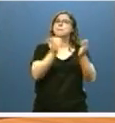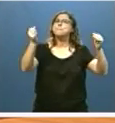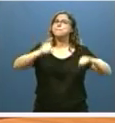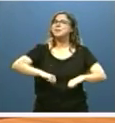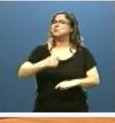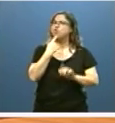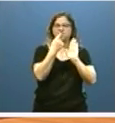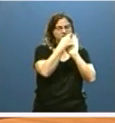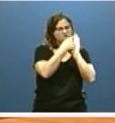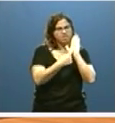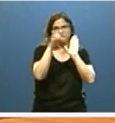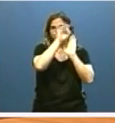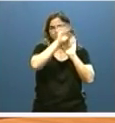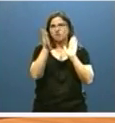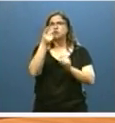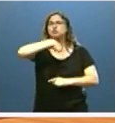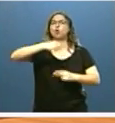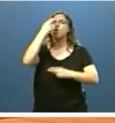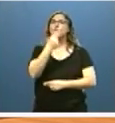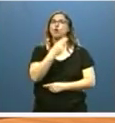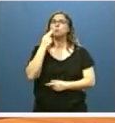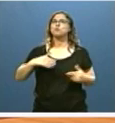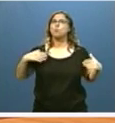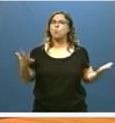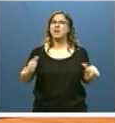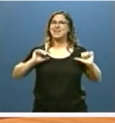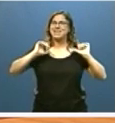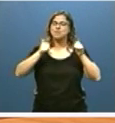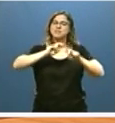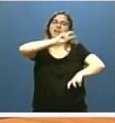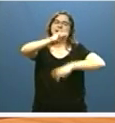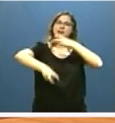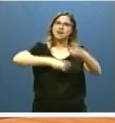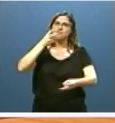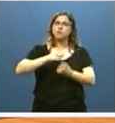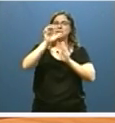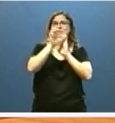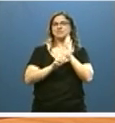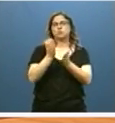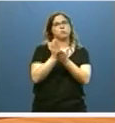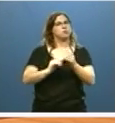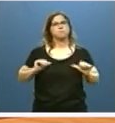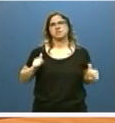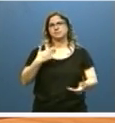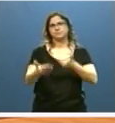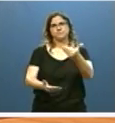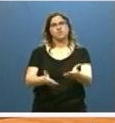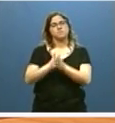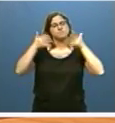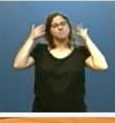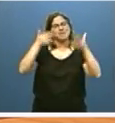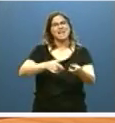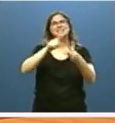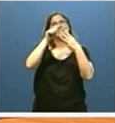expresamente el compromiso de iniciar una reforma del Estatuto de Autonomía centrada en tres